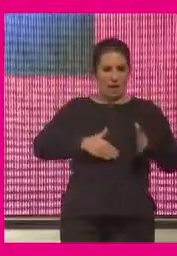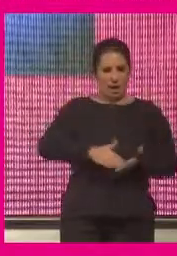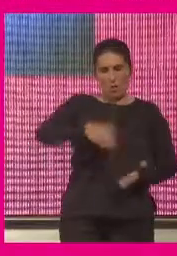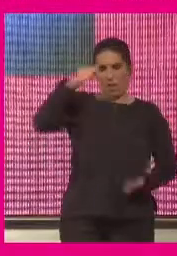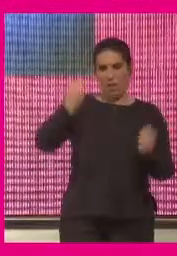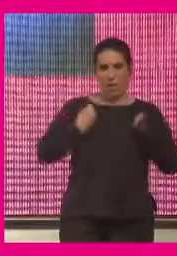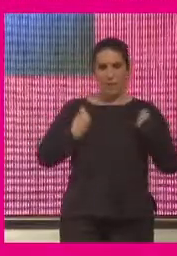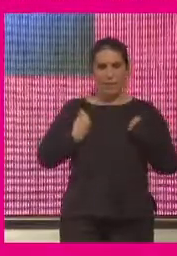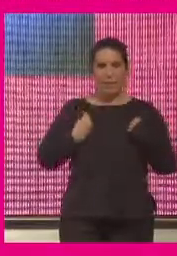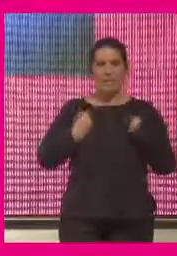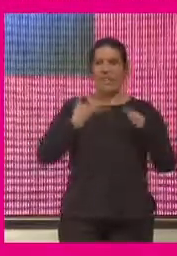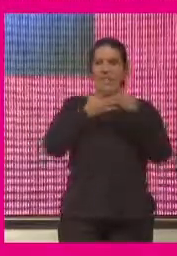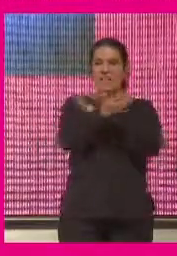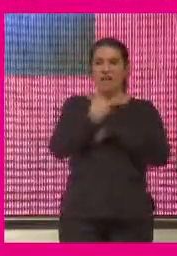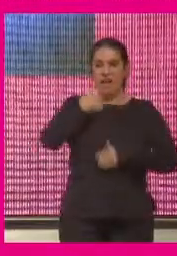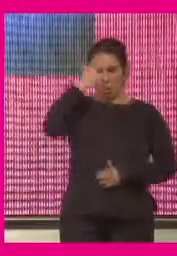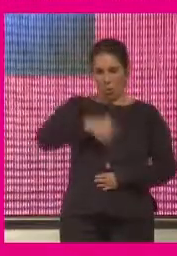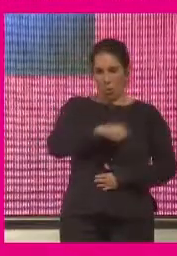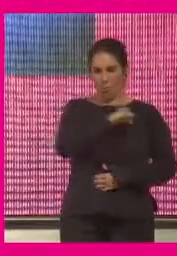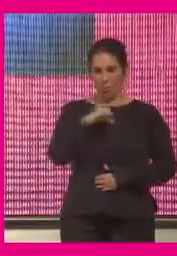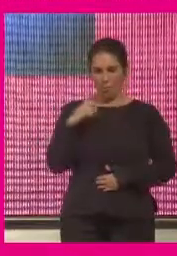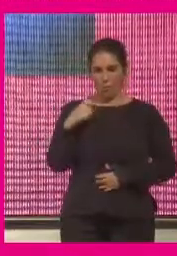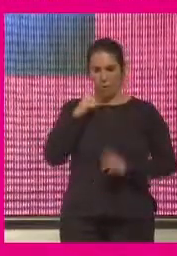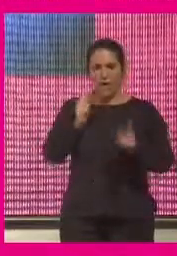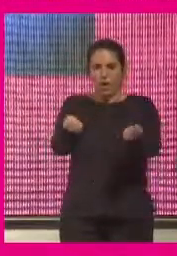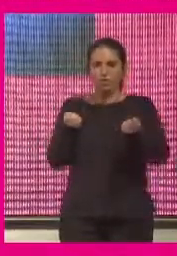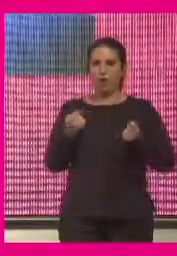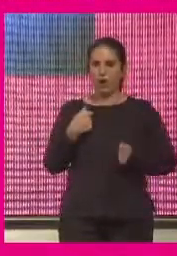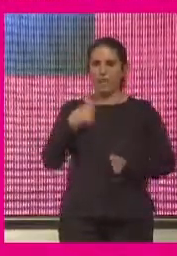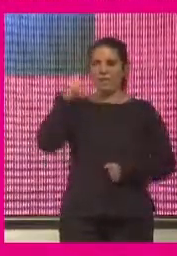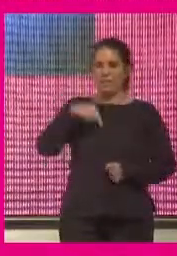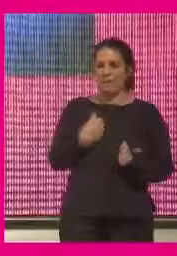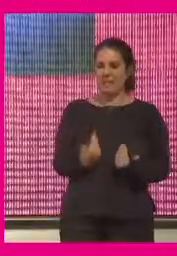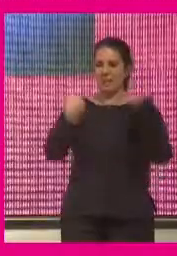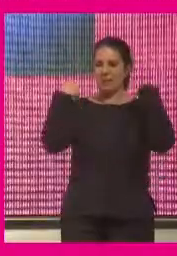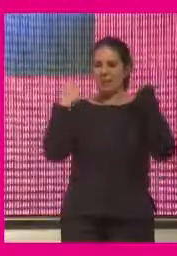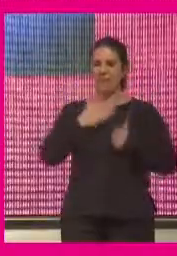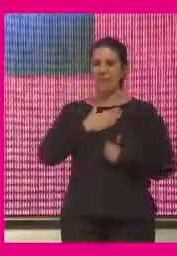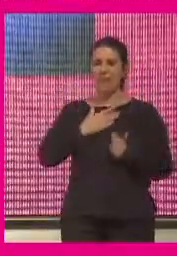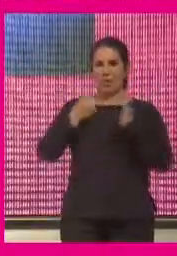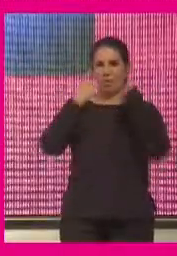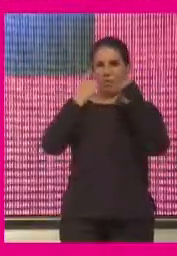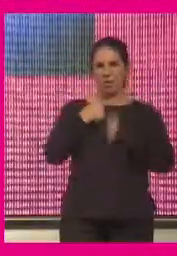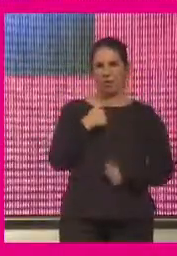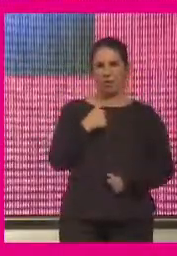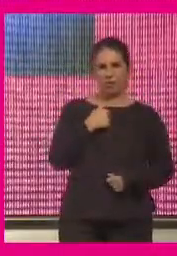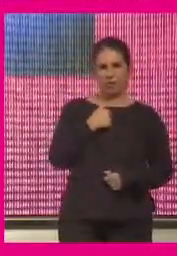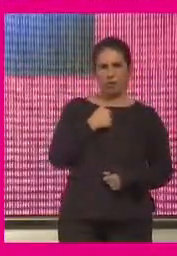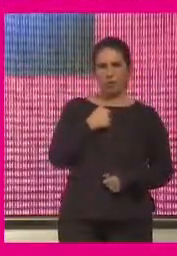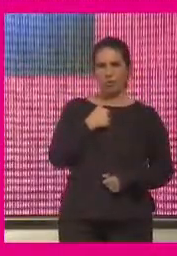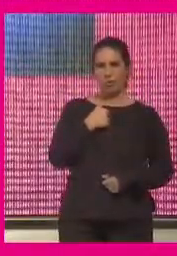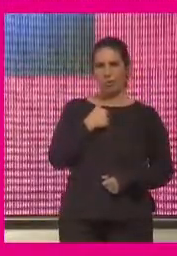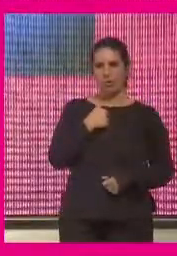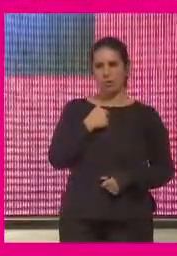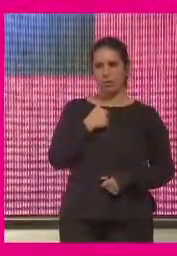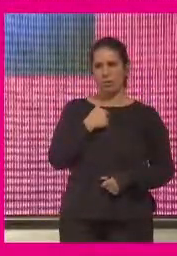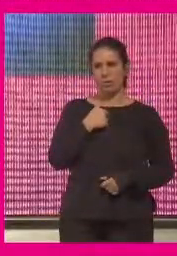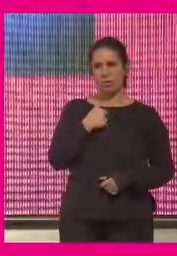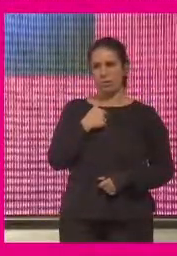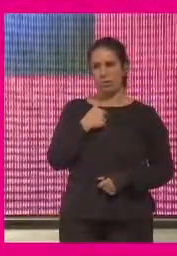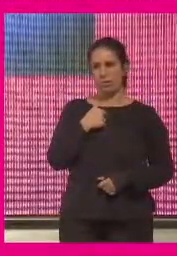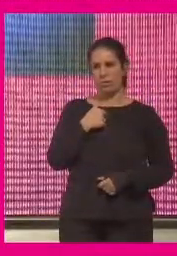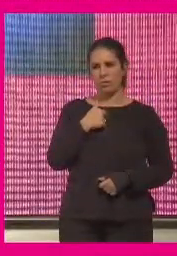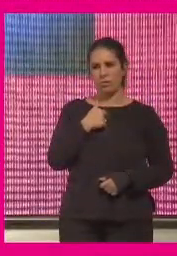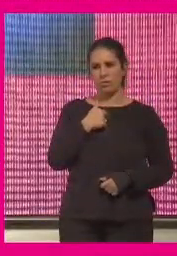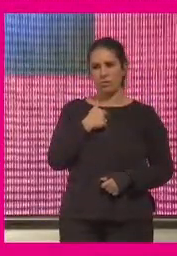que uno uno mismo debe tomar el control y también la responsabilidad de su educación evidentemente en primaria y secundaria la educación